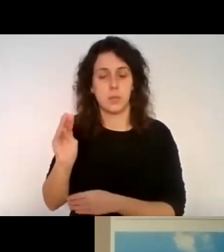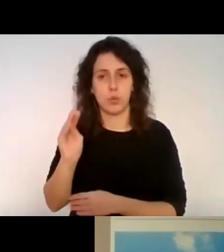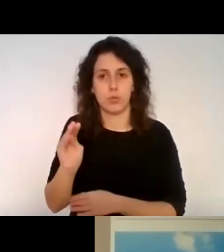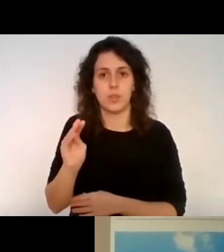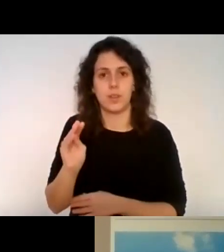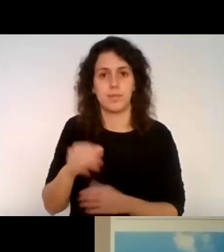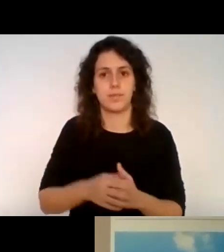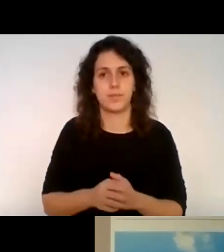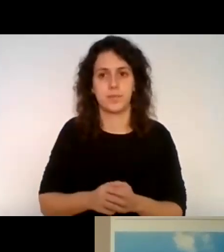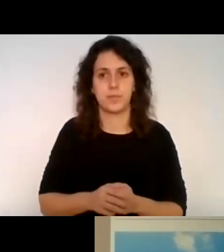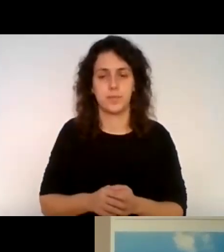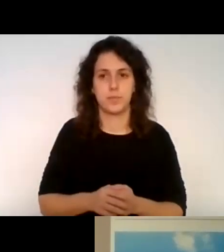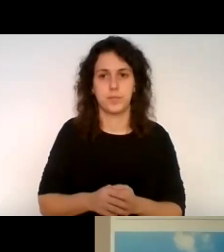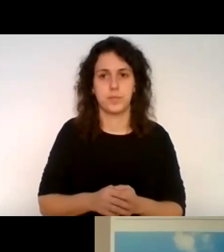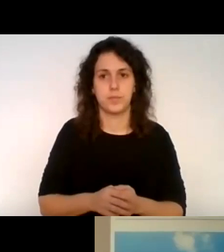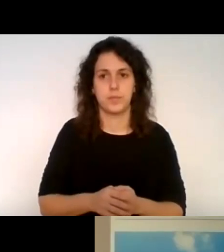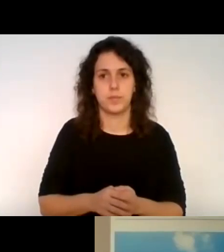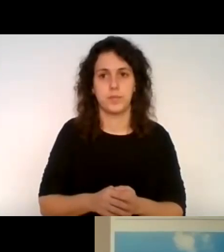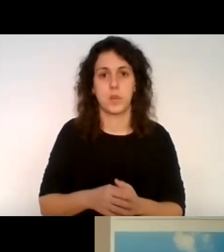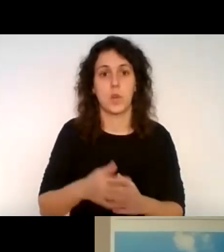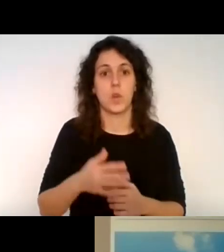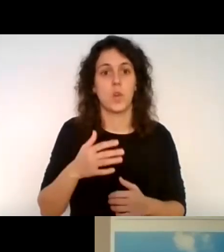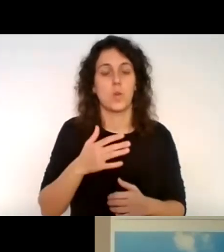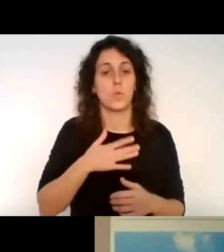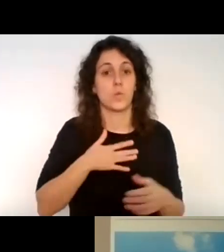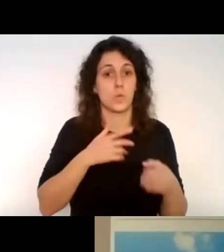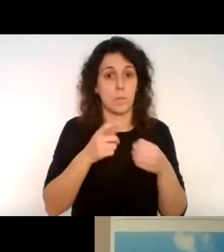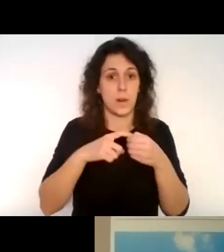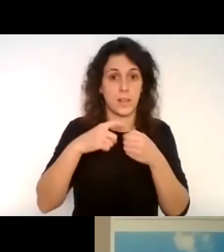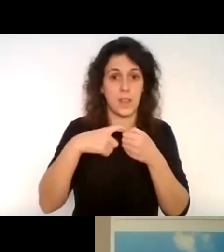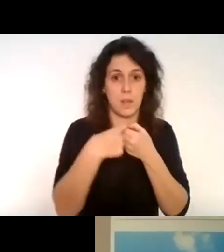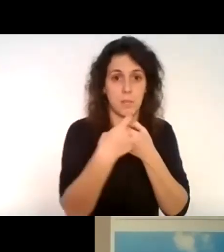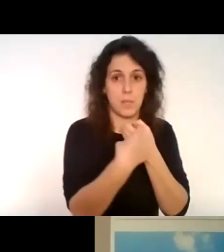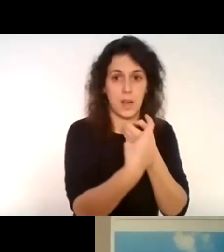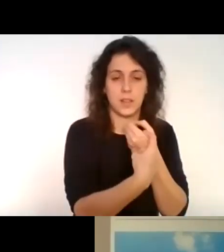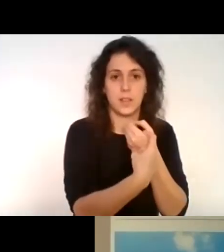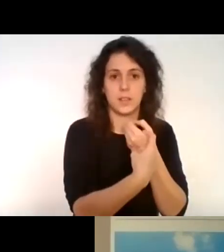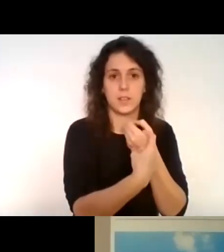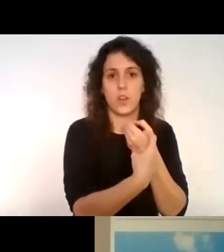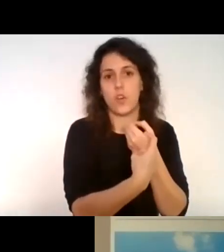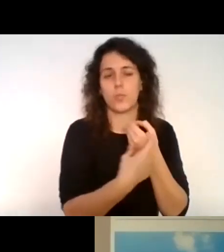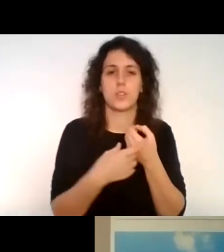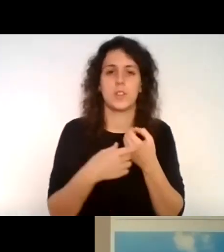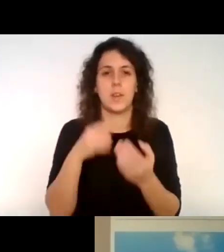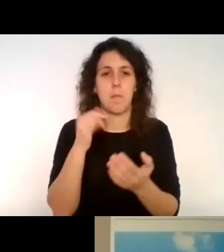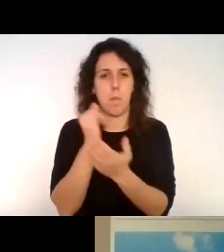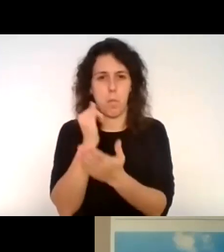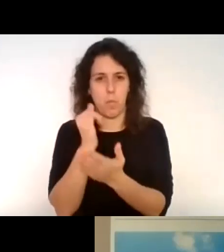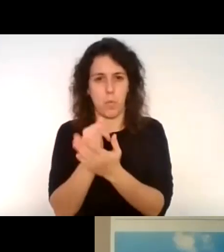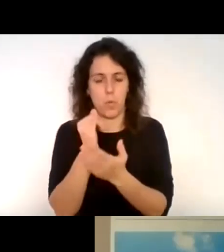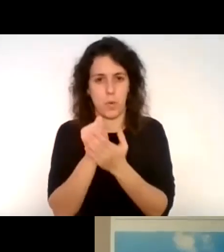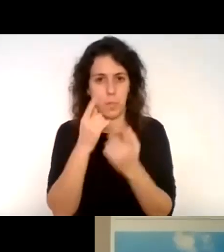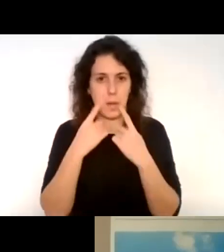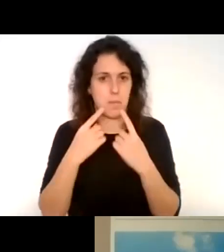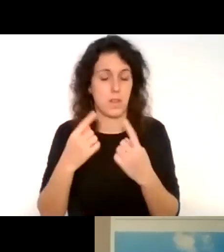qué punto utilizamos a nuestros propios participantes como un poquito como conejillas de indias? En nuestro caso, yo lo tengo muy